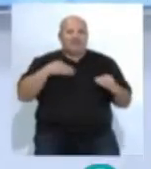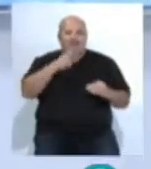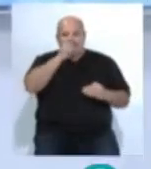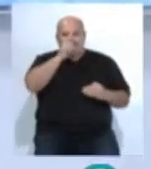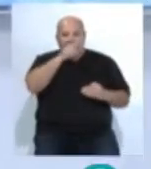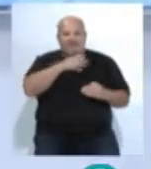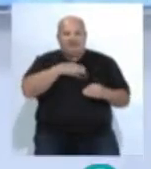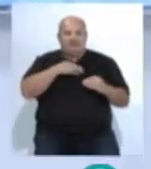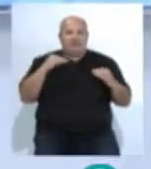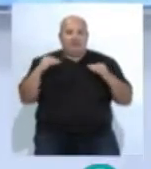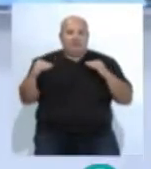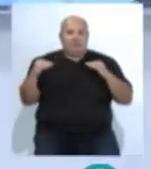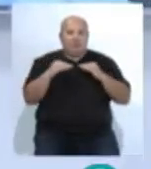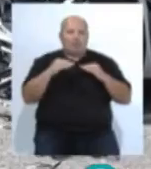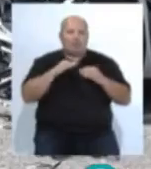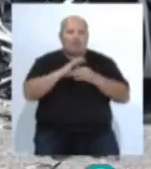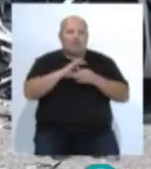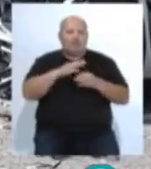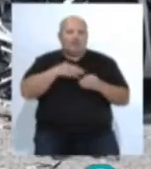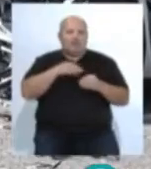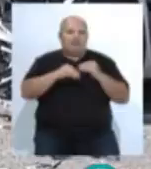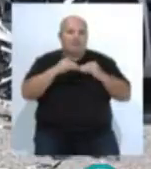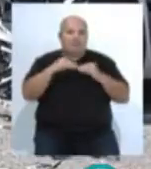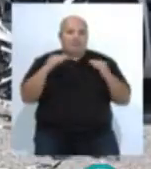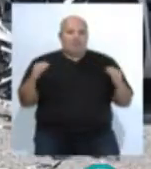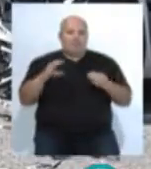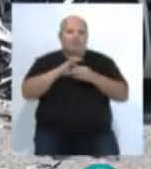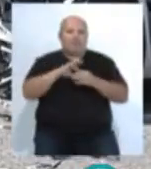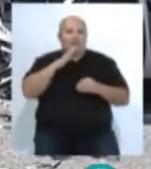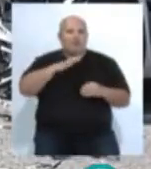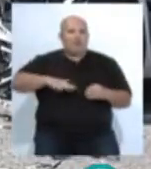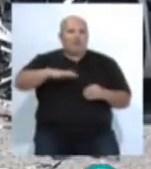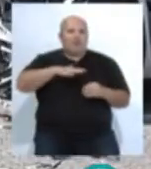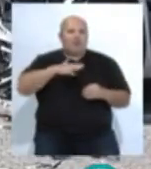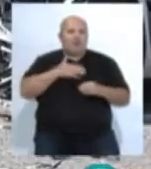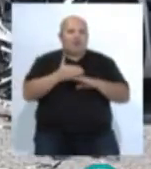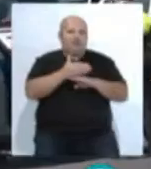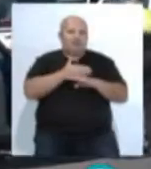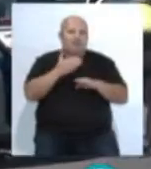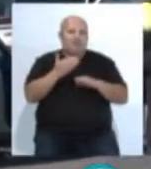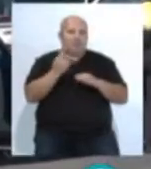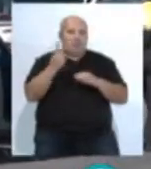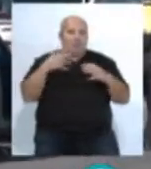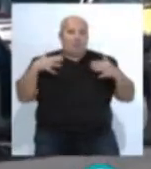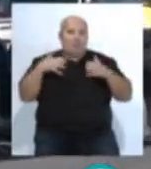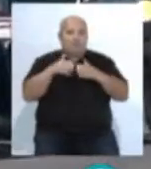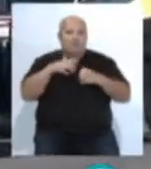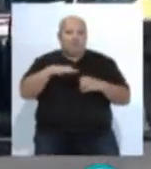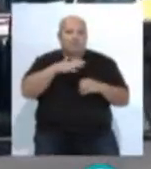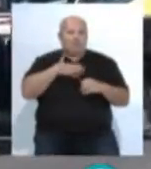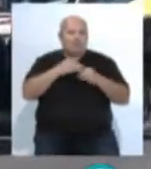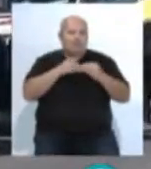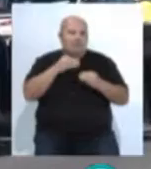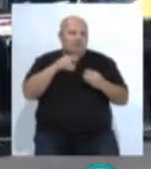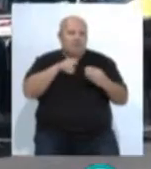carril contrario. La colisión entre los vehículos en la entrada del puente Carranza ha tenido lugar poco antes de las 10 de la mañana. de los turismos invadía